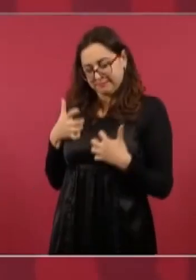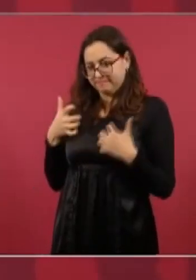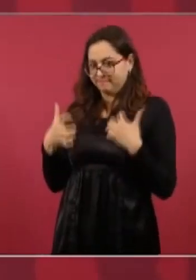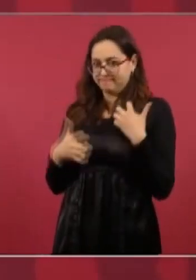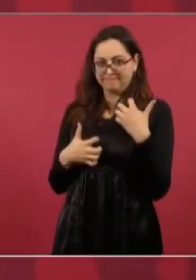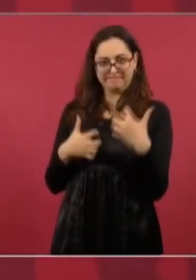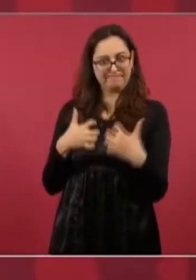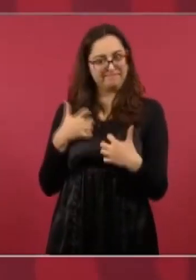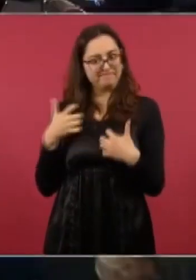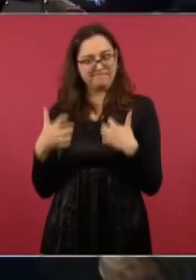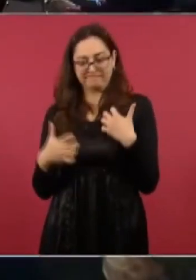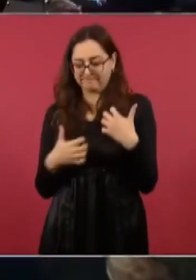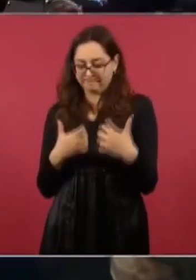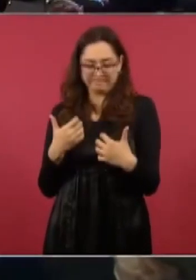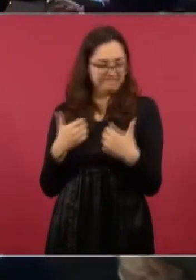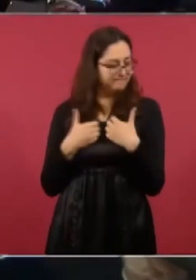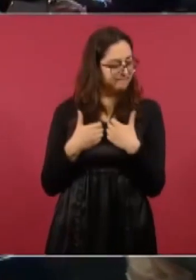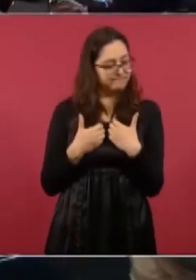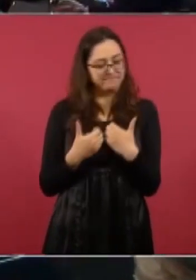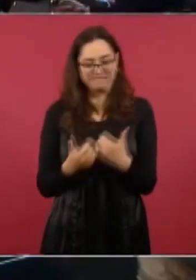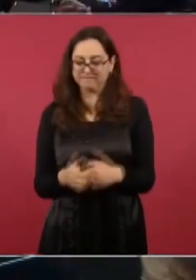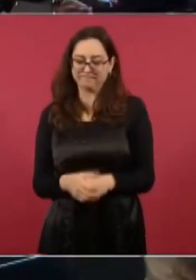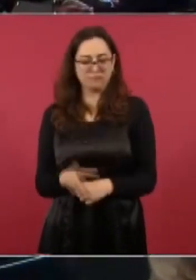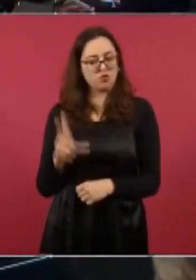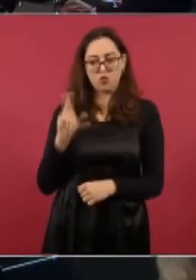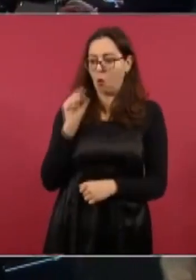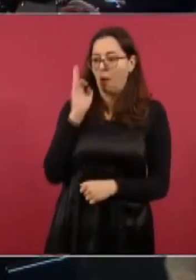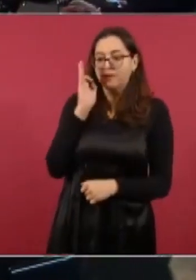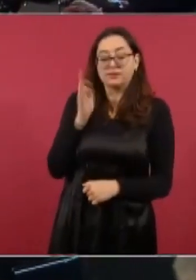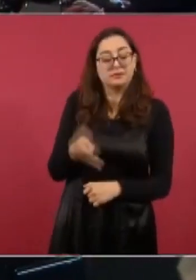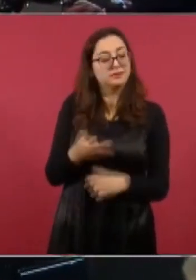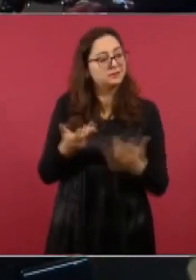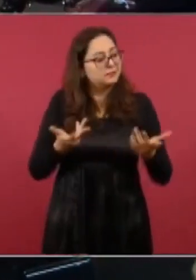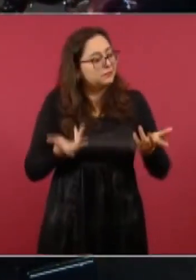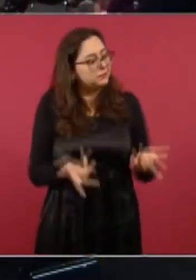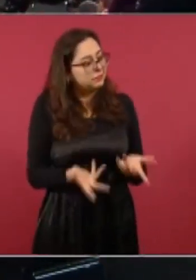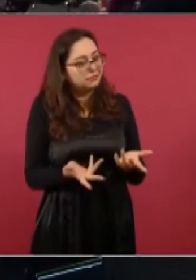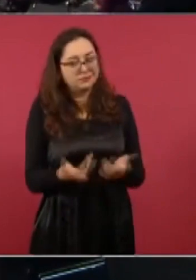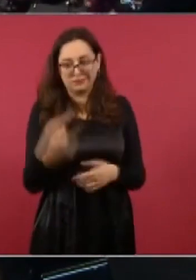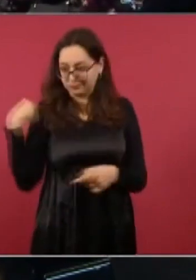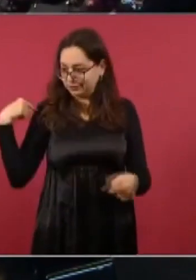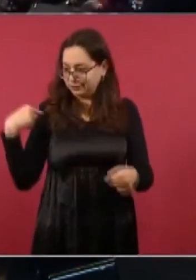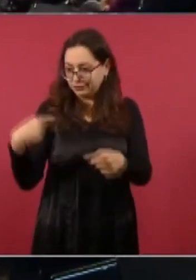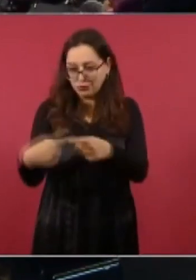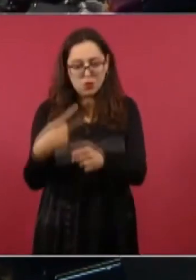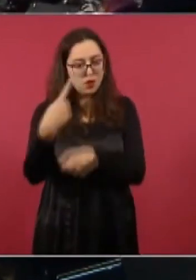Hay condiciones inmejorables para el crecimiento económico de México.